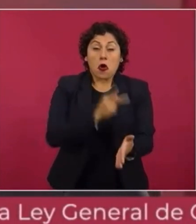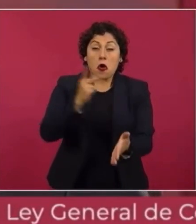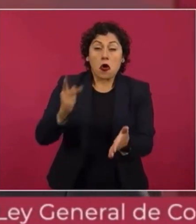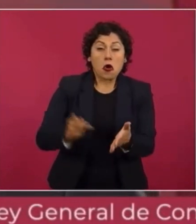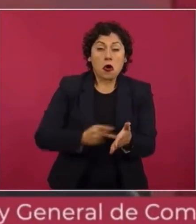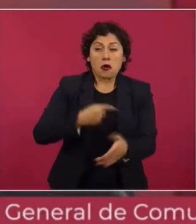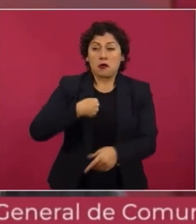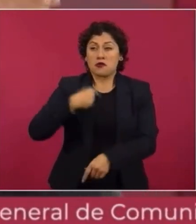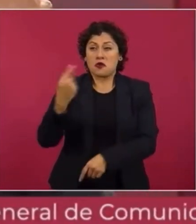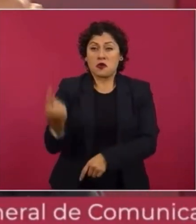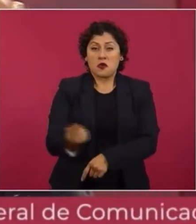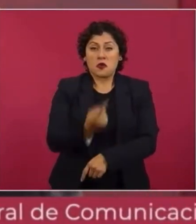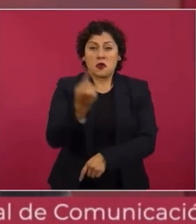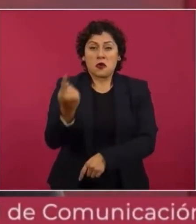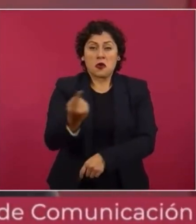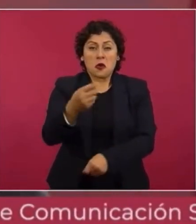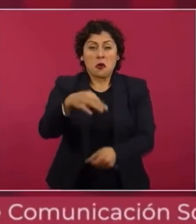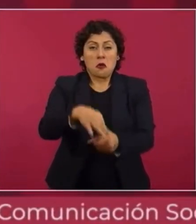terminar. Sí,